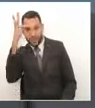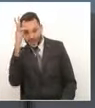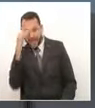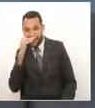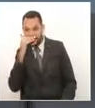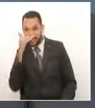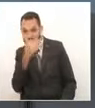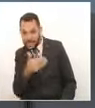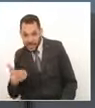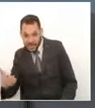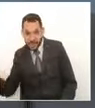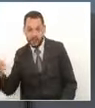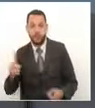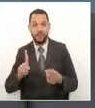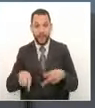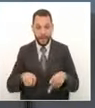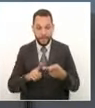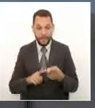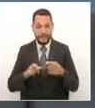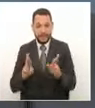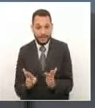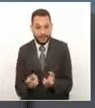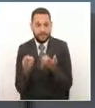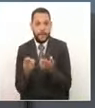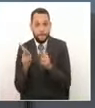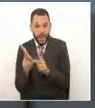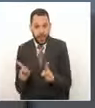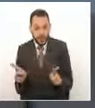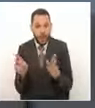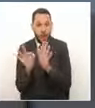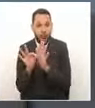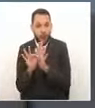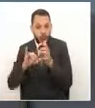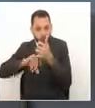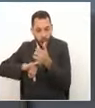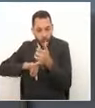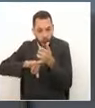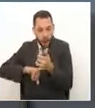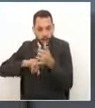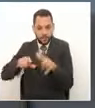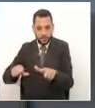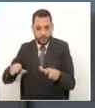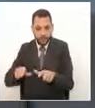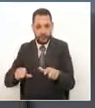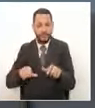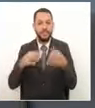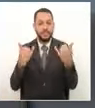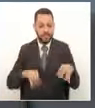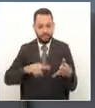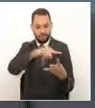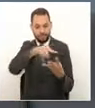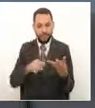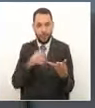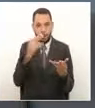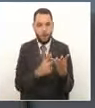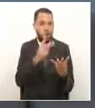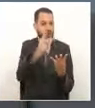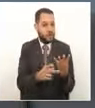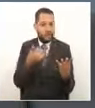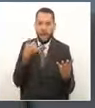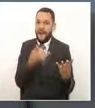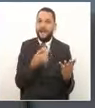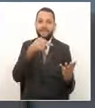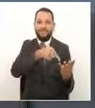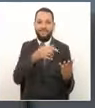rehabilitación para personas en consumo de sustancias psicoactivas correcto hoy esos cuatro proyectos están en el plan de desarrollo hoy